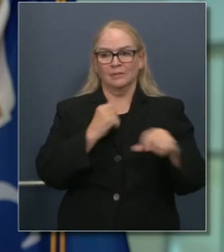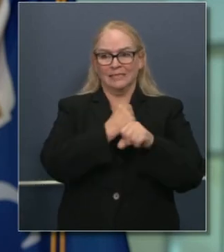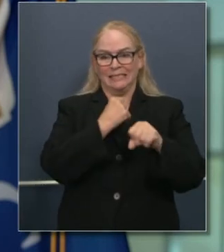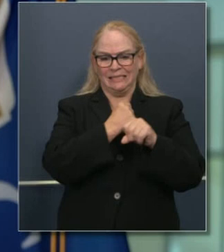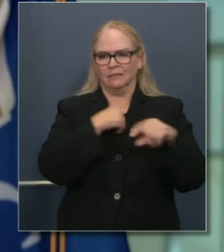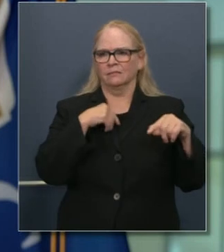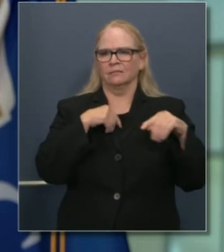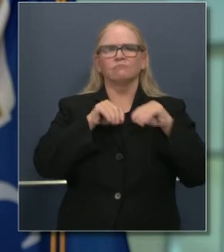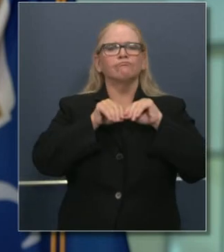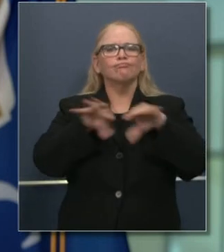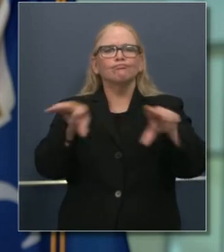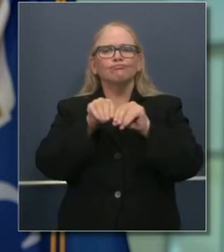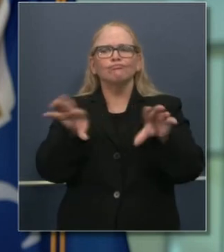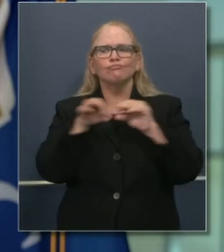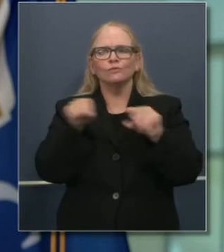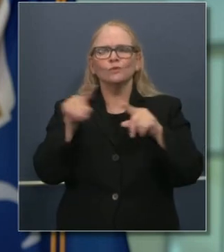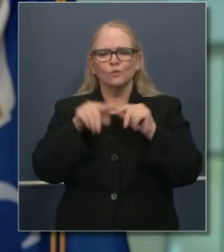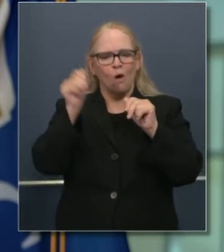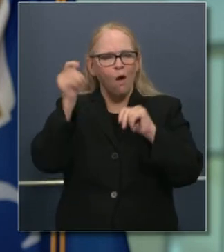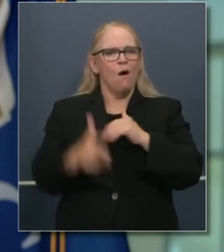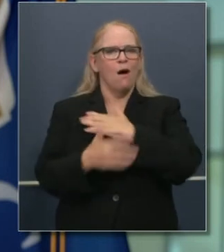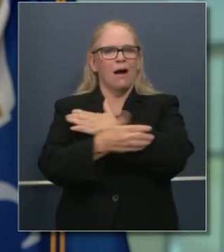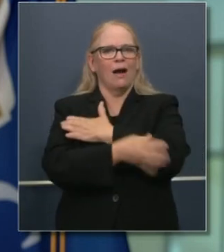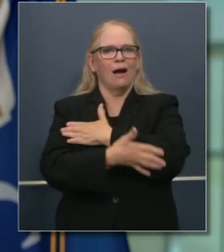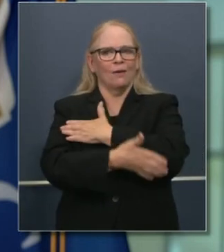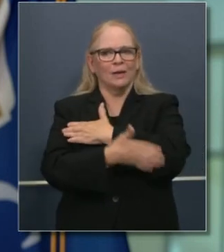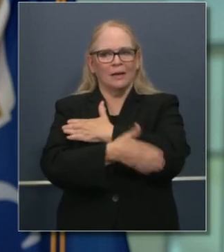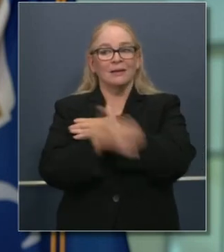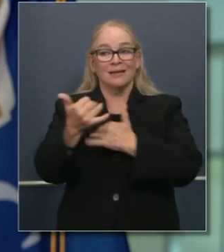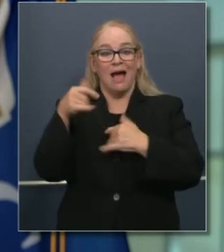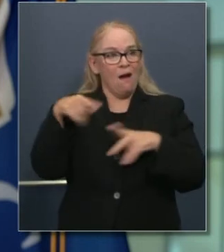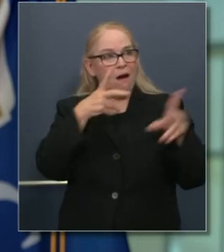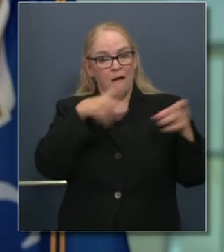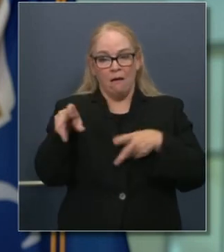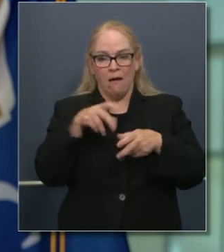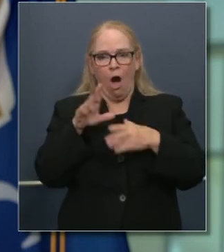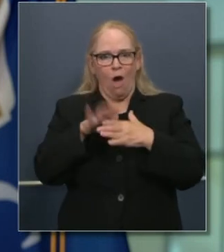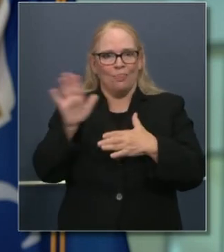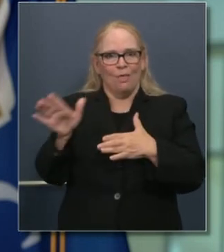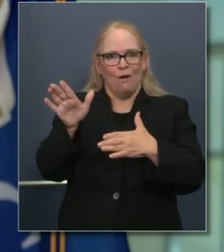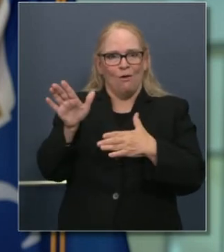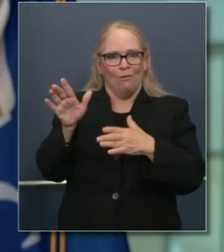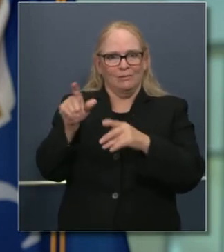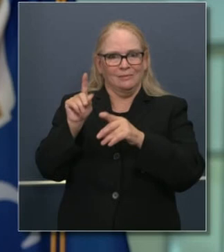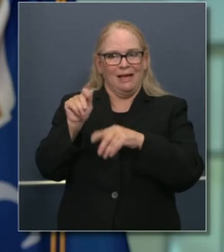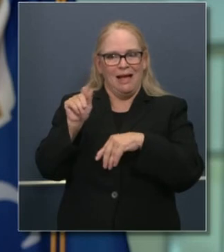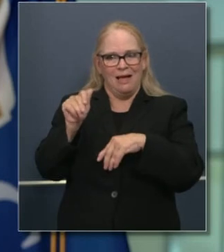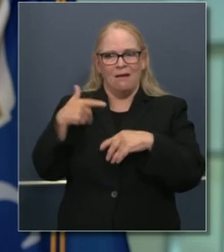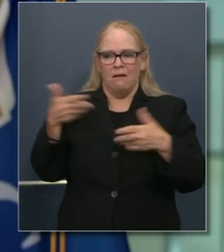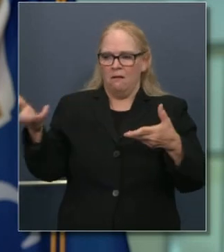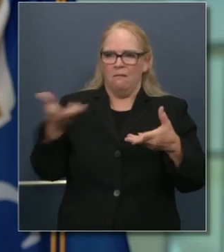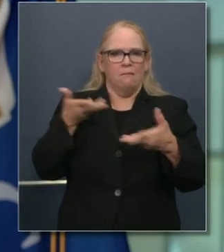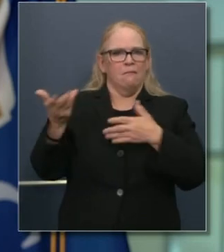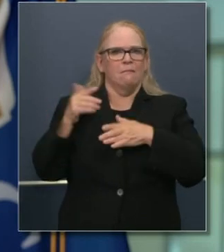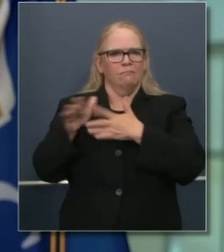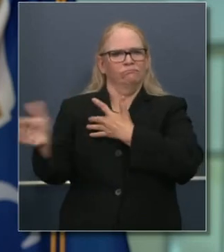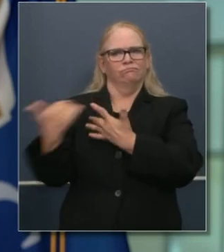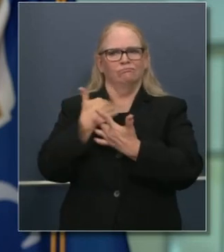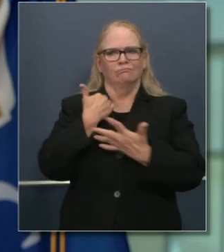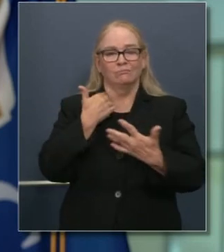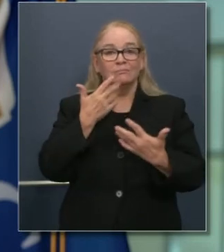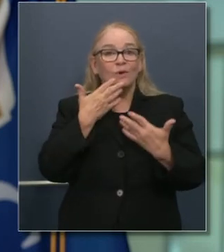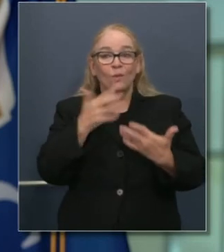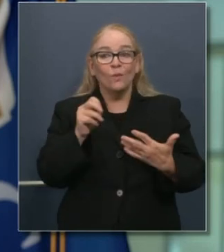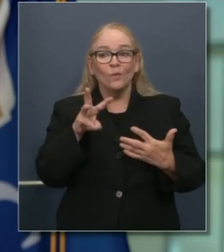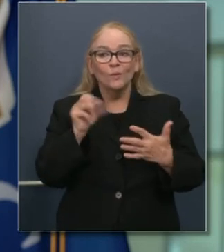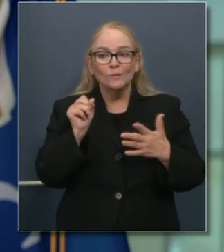los datos del condado para hacer que estos lleguen a ustedes. Estamos confiados, seguimos adelante y como he dicho, la buena noticia